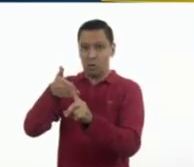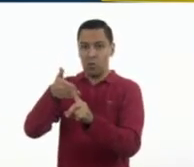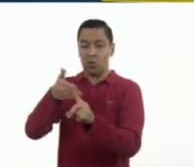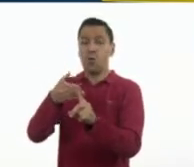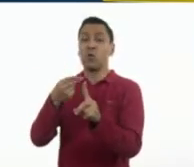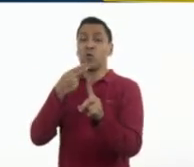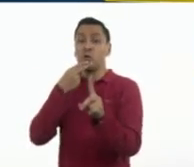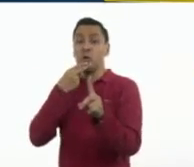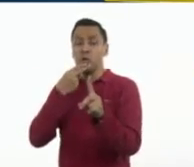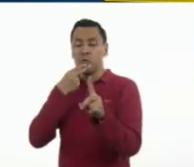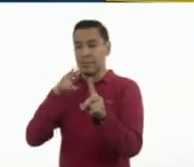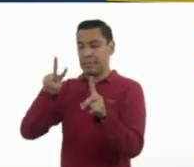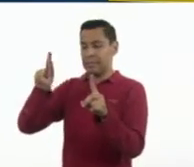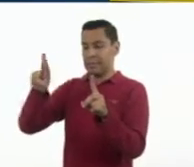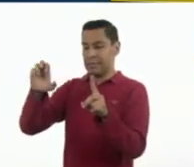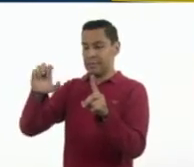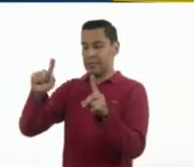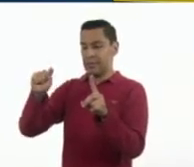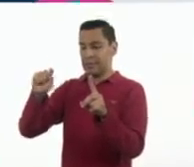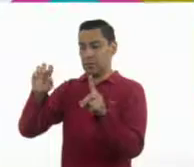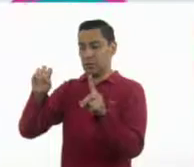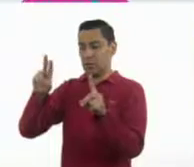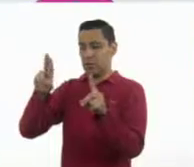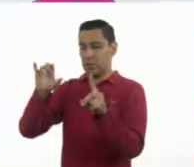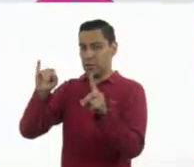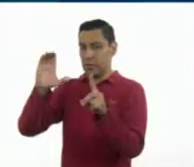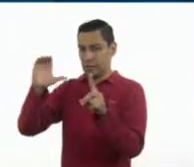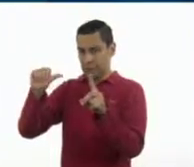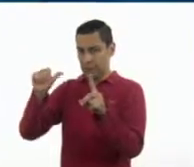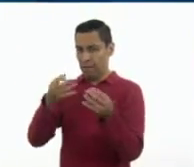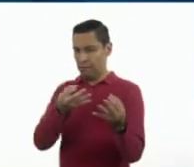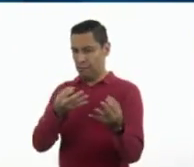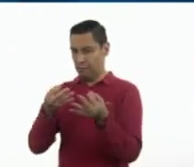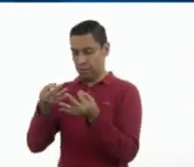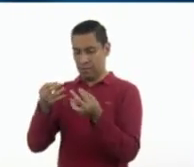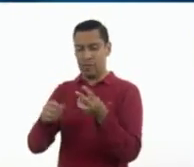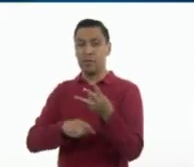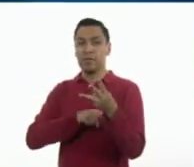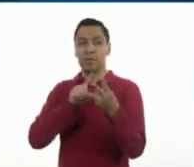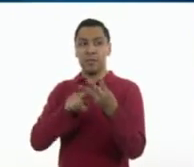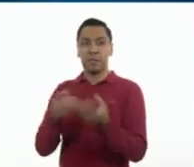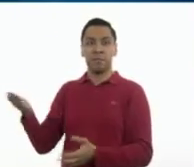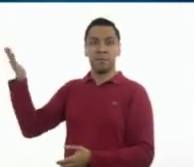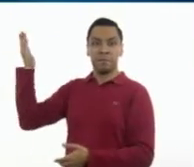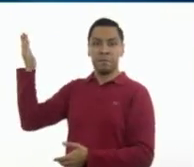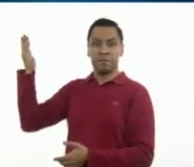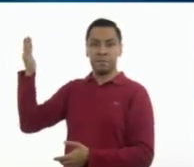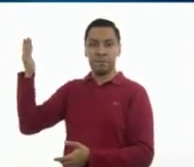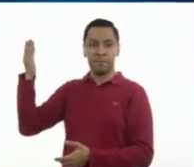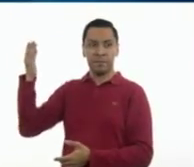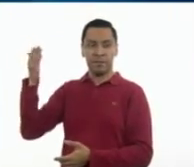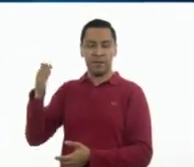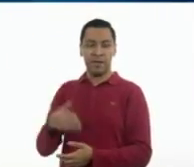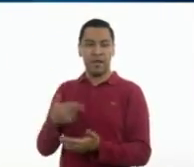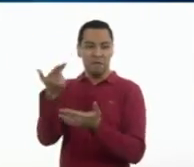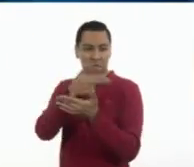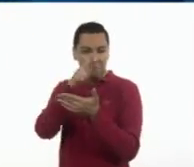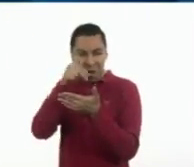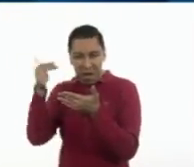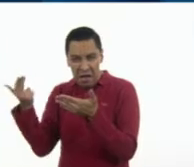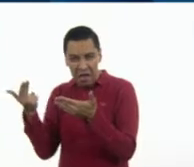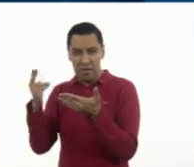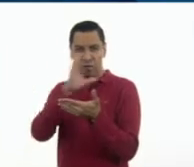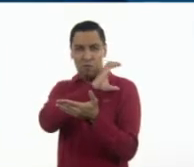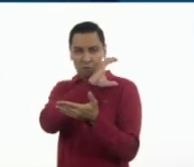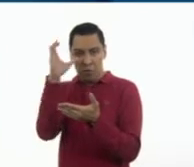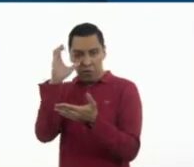discurso. Muy bien. Ahora, ¿qué te parece si lo aplicamos y analizamos anuncios publicitarios? De estos que encontramos en cualquier lugar. Vamos a ver